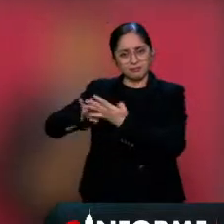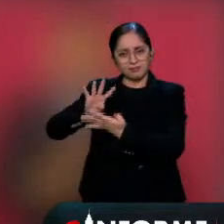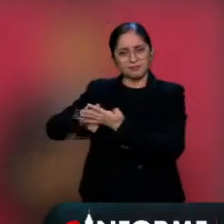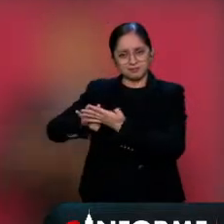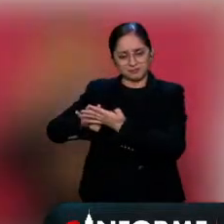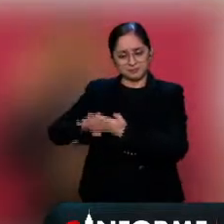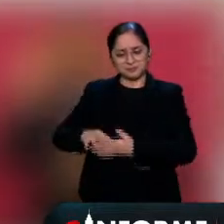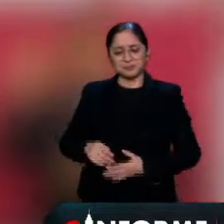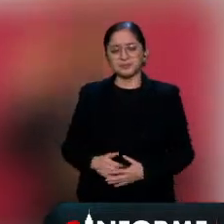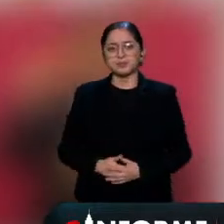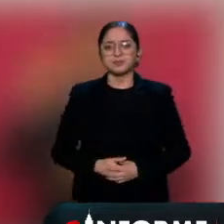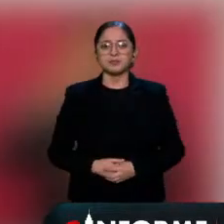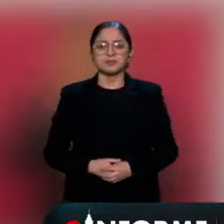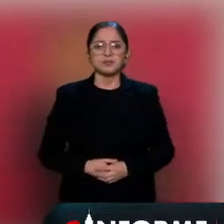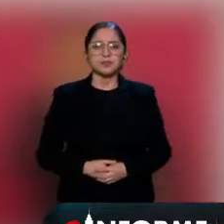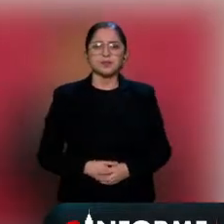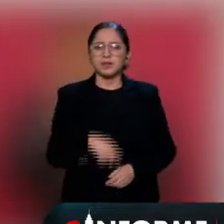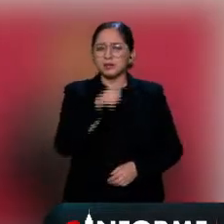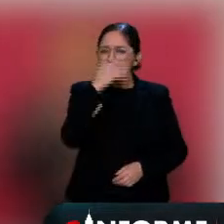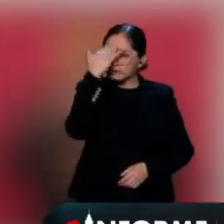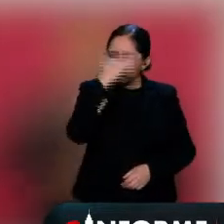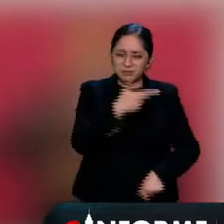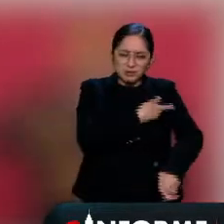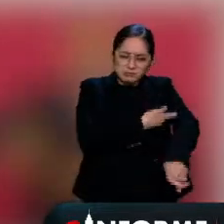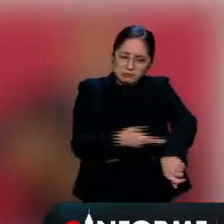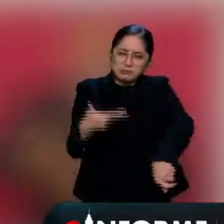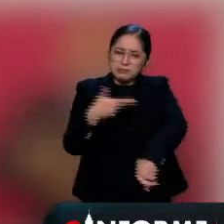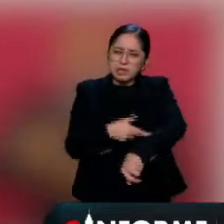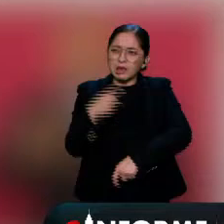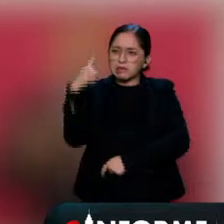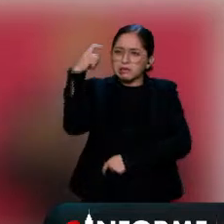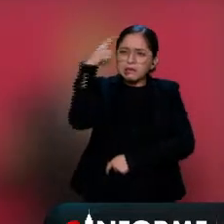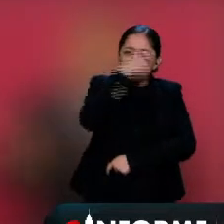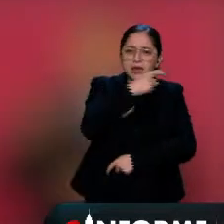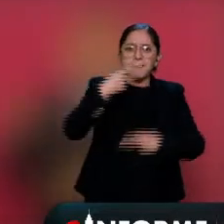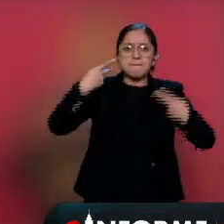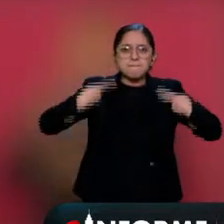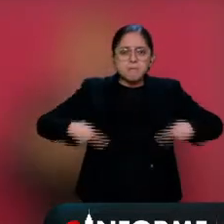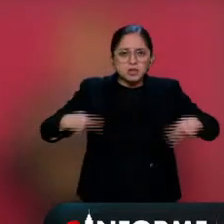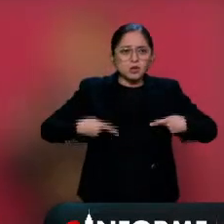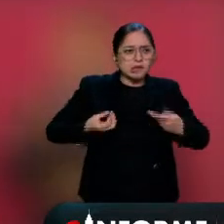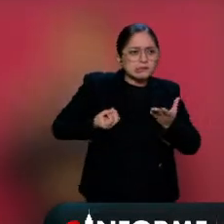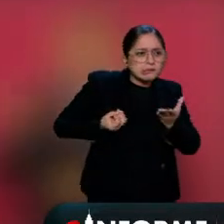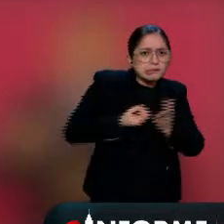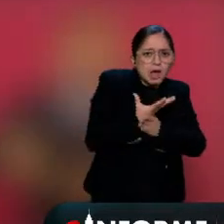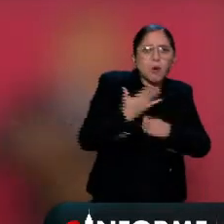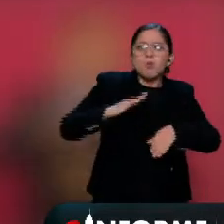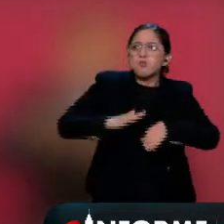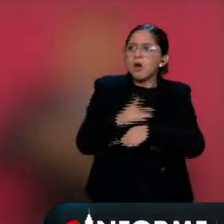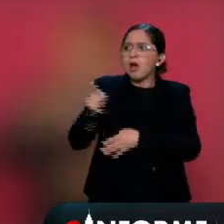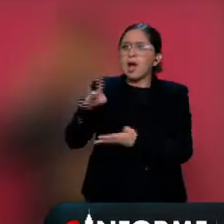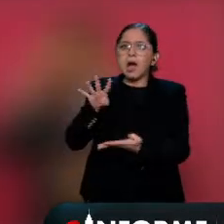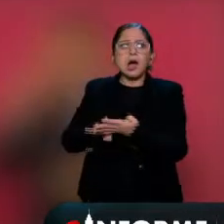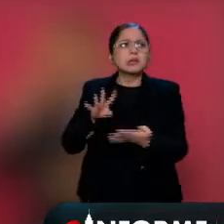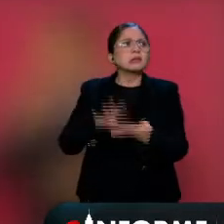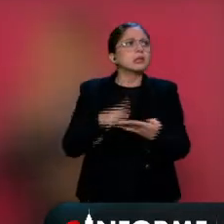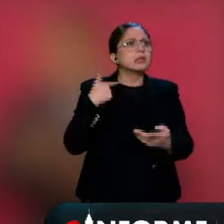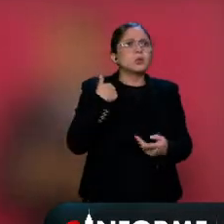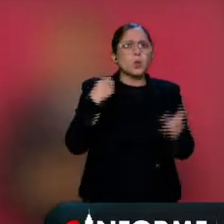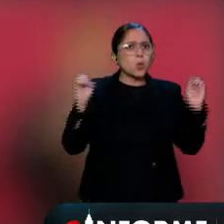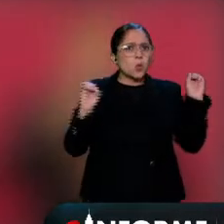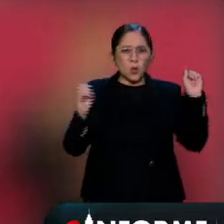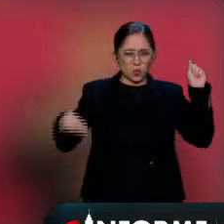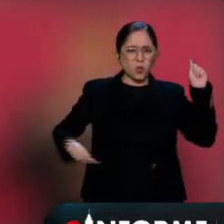Para hacer frente a las burocracias que impiden la liberación expedita de personas que están injustamente en la cárcel, el presidente López Obrador anunció